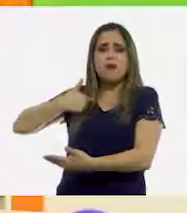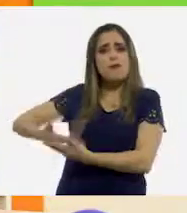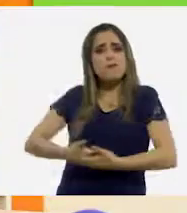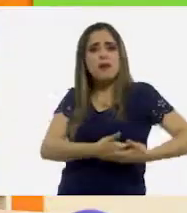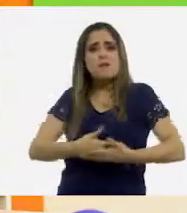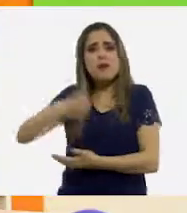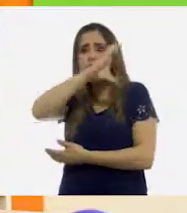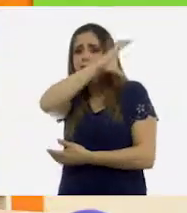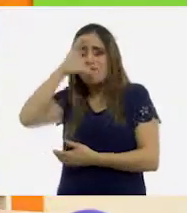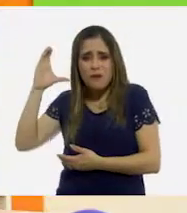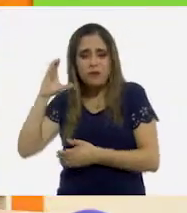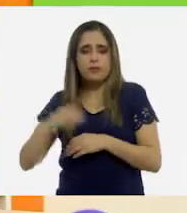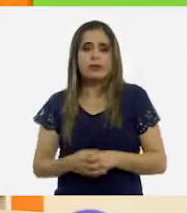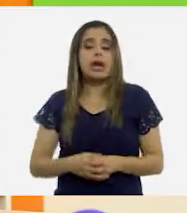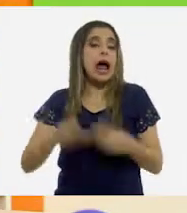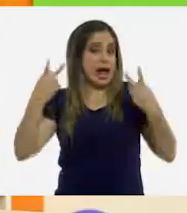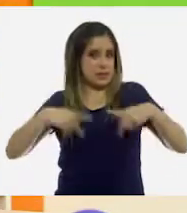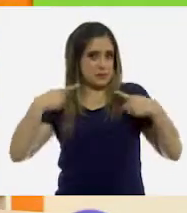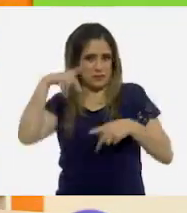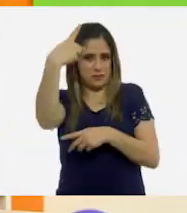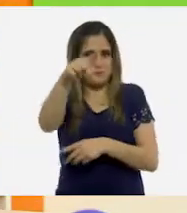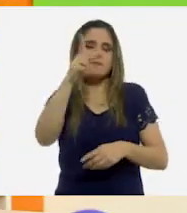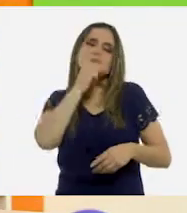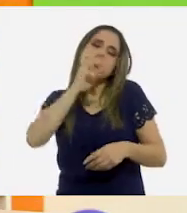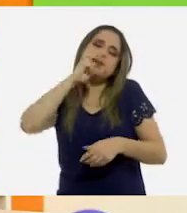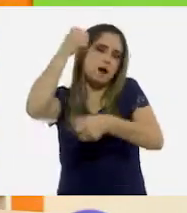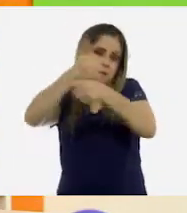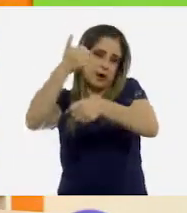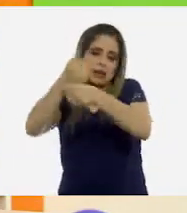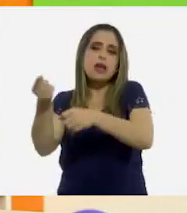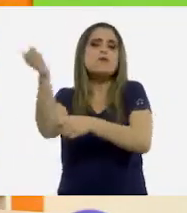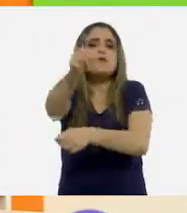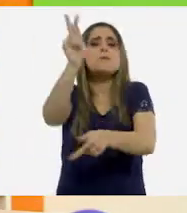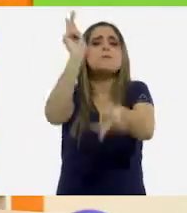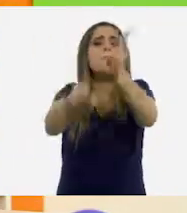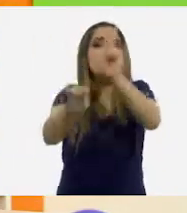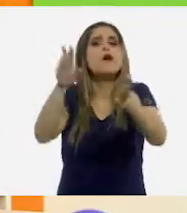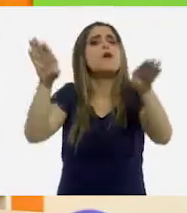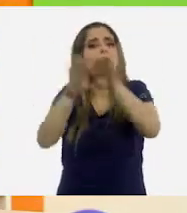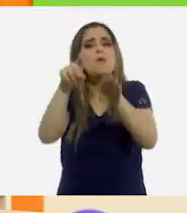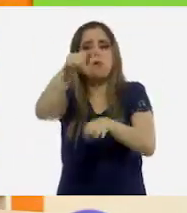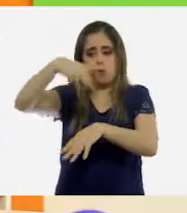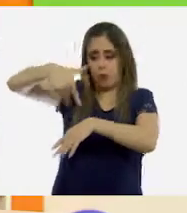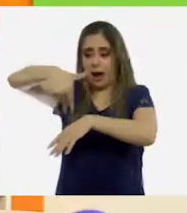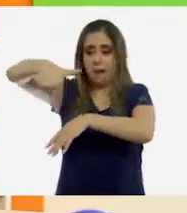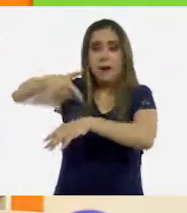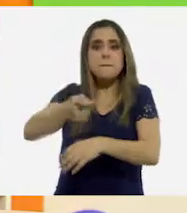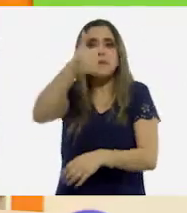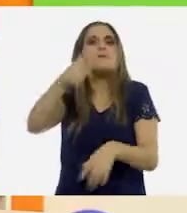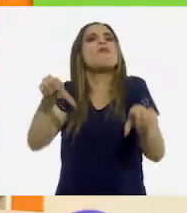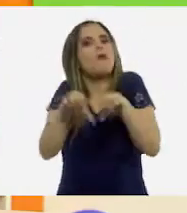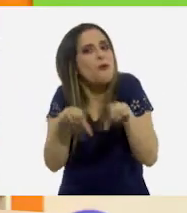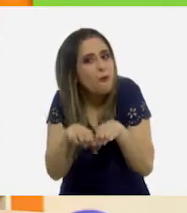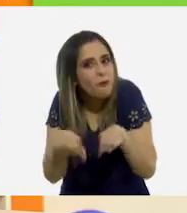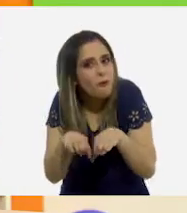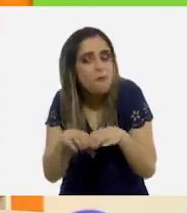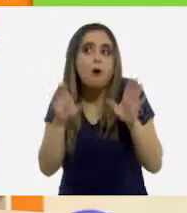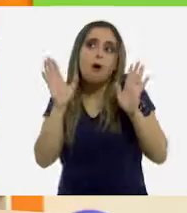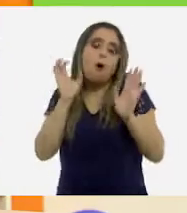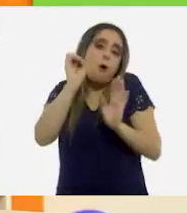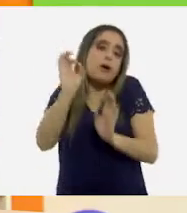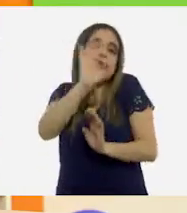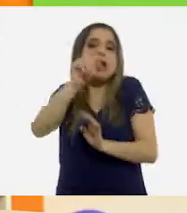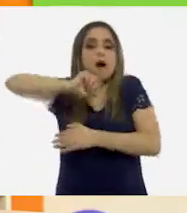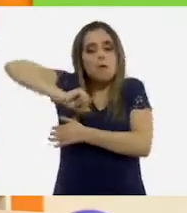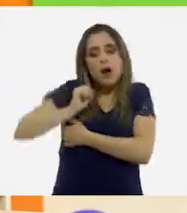vida. Las personas que están contigo en casa te podrán platicar de cómo fue que empezaste a caminar o quizá hasta guarden